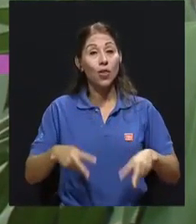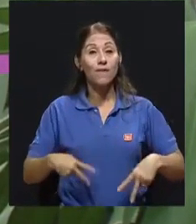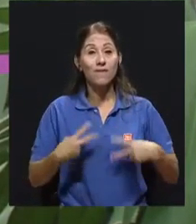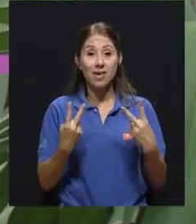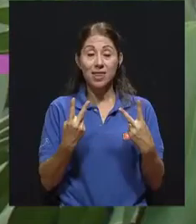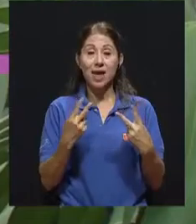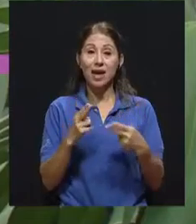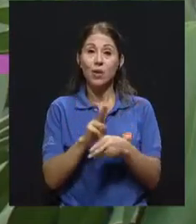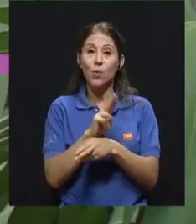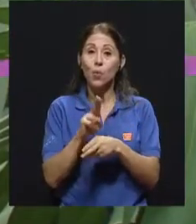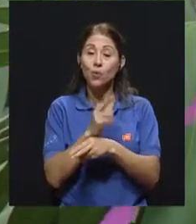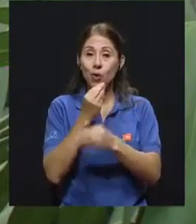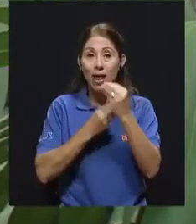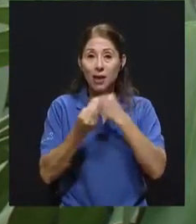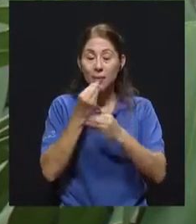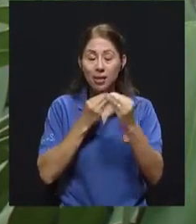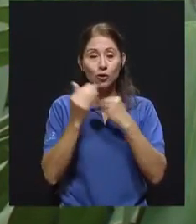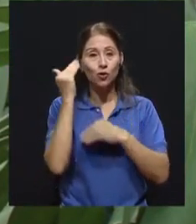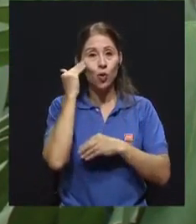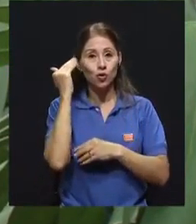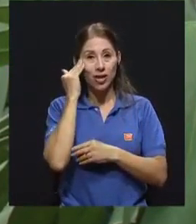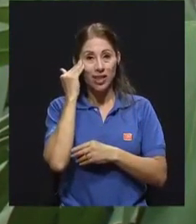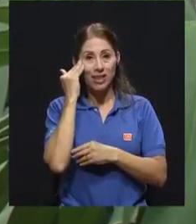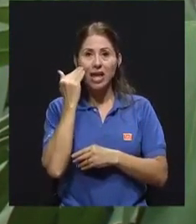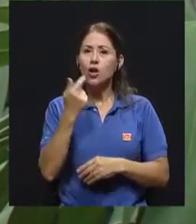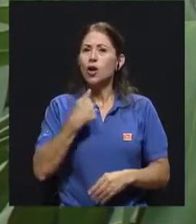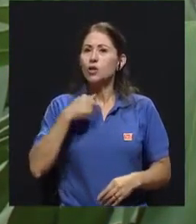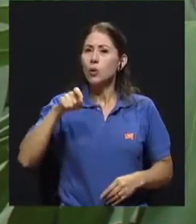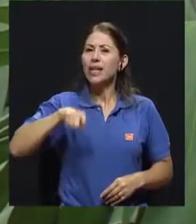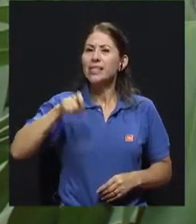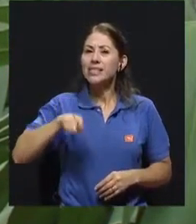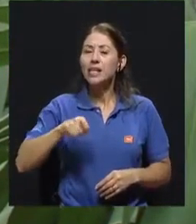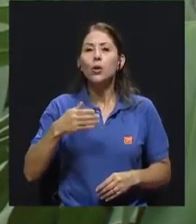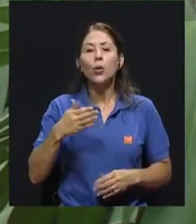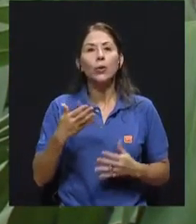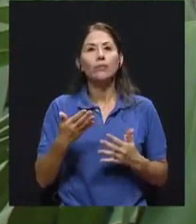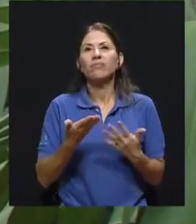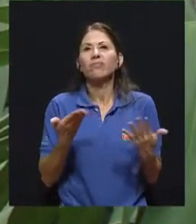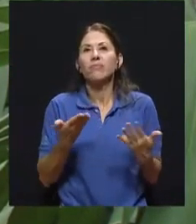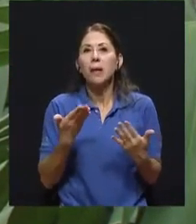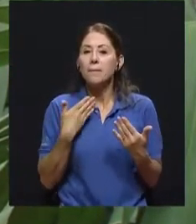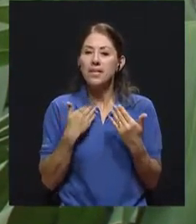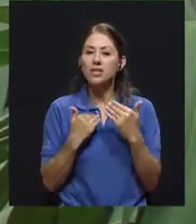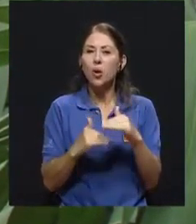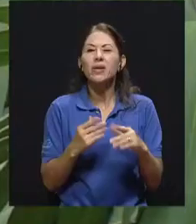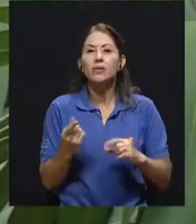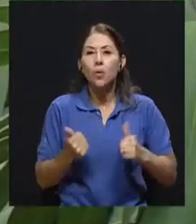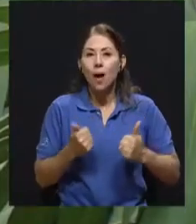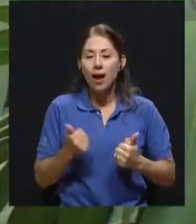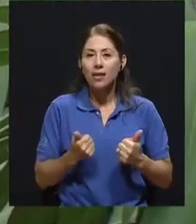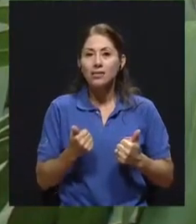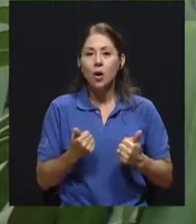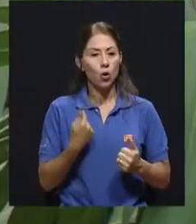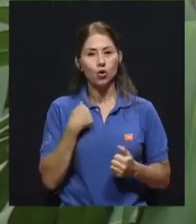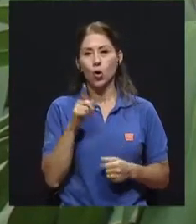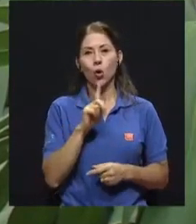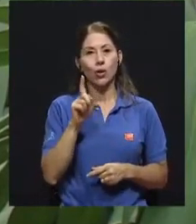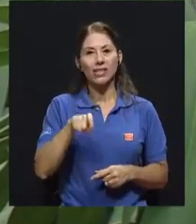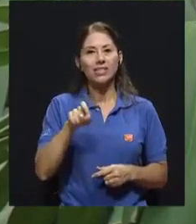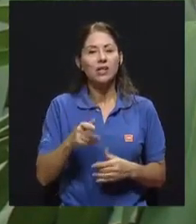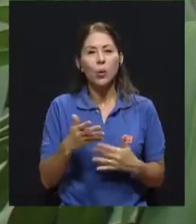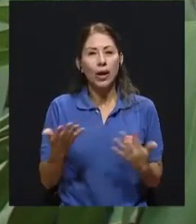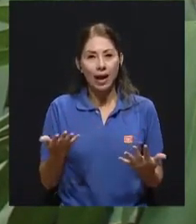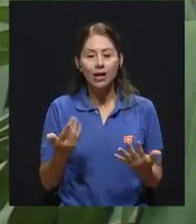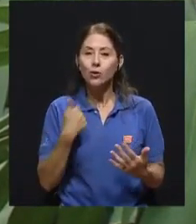consciente de lo que yo necesito, de cuáles son mis necesidades, de cuáles son mis topes, ¿verdad? Y de qué cosas yo no necesito. Bueno, ya